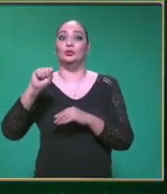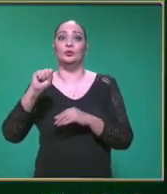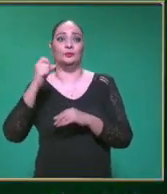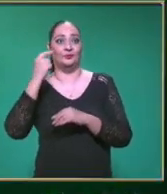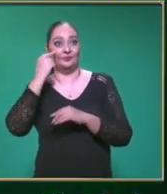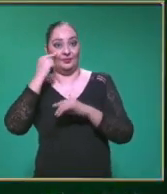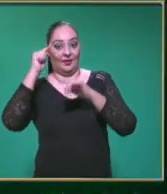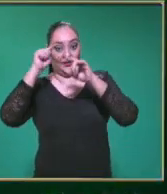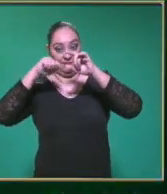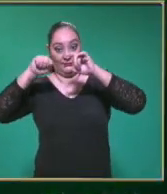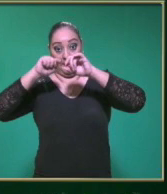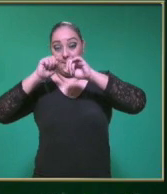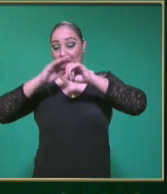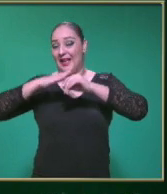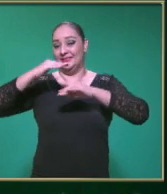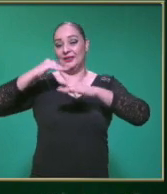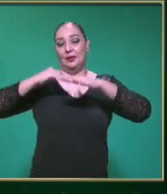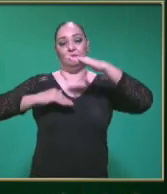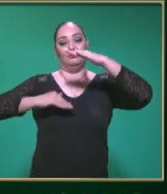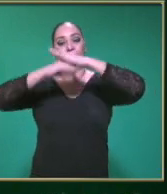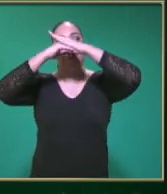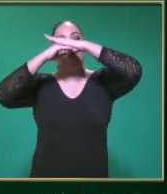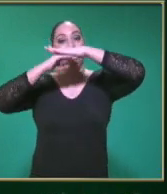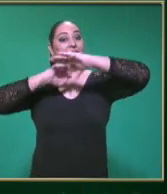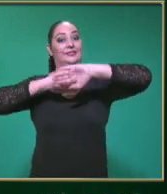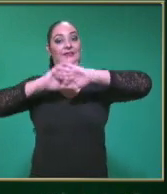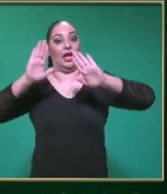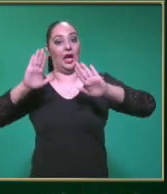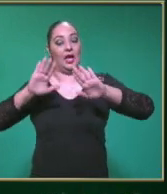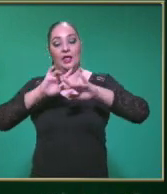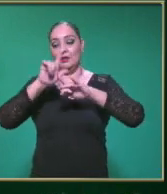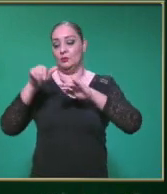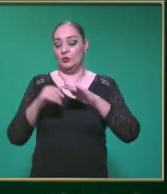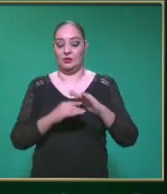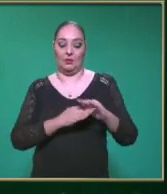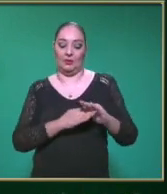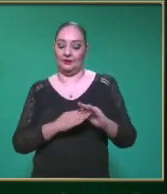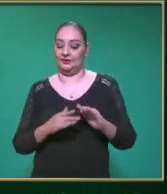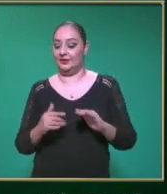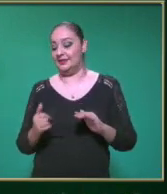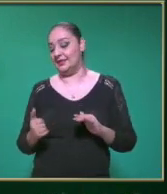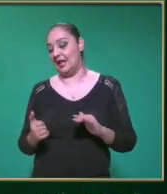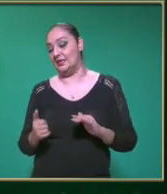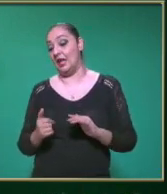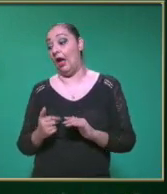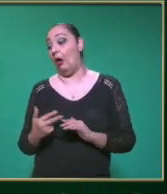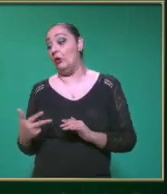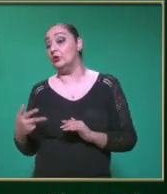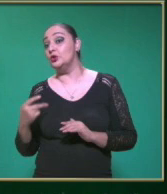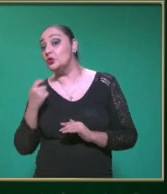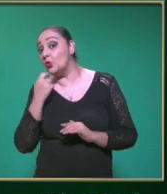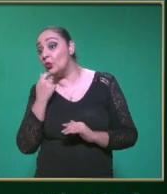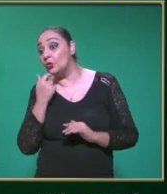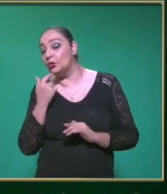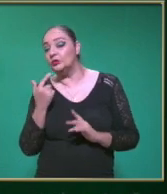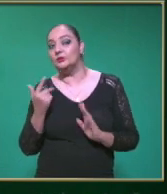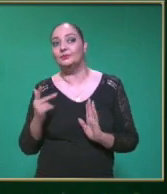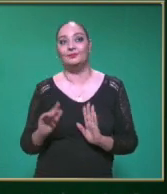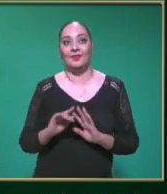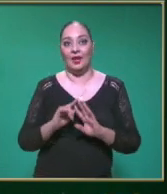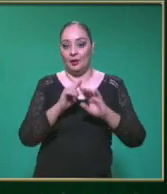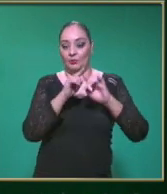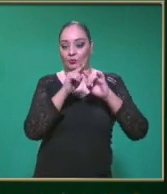Que conforme fue Avanzando el tiempo De seis A ocho Segundos Y de ocho A diez segundos